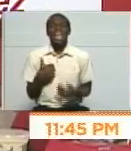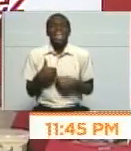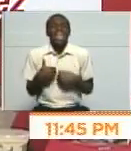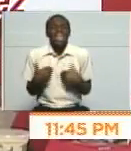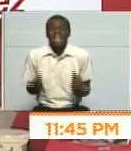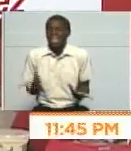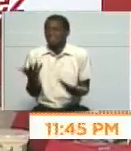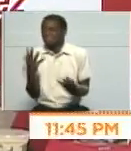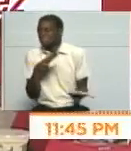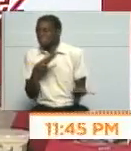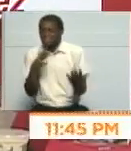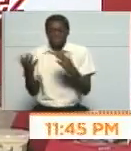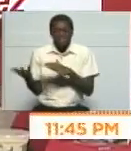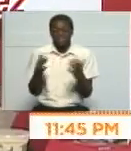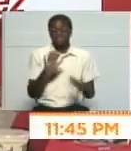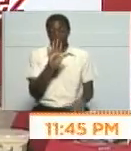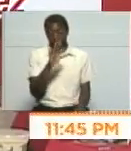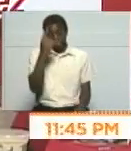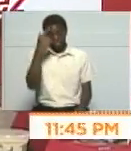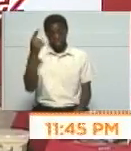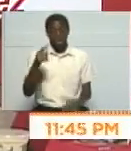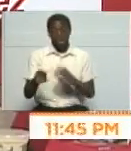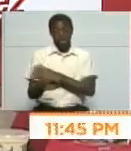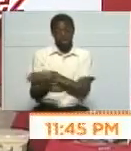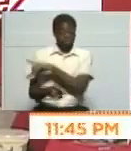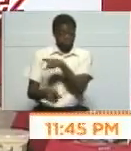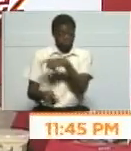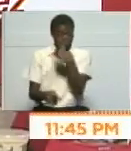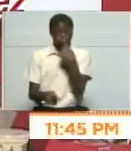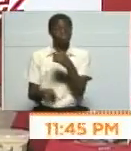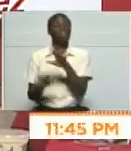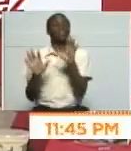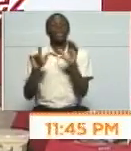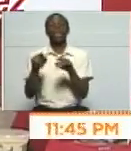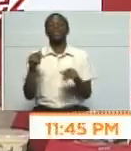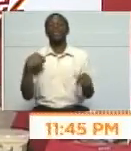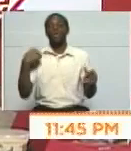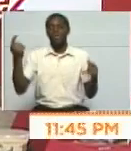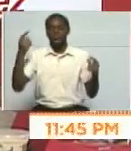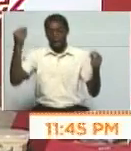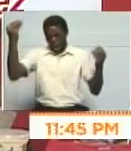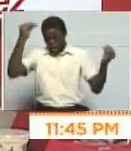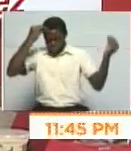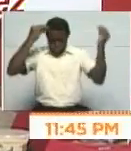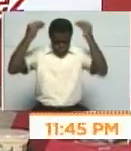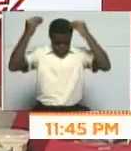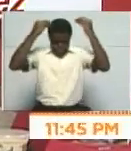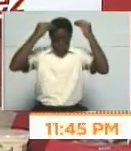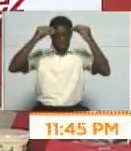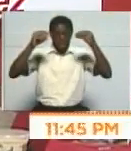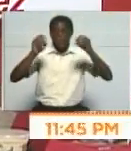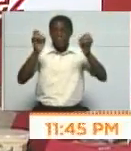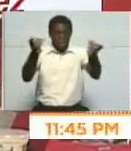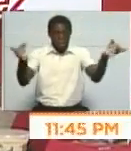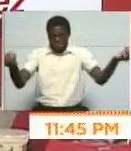¿Usted sabe que los escuálidos están ahorita... Ellos se meten aquí, ¿no? Pum, pum, pum, pum, pum. Eso que lanzaron.